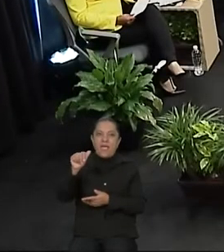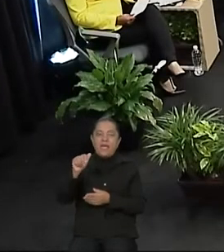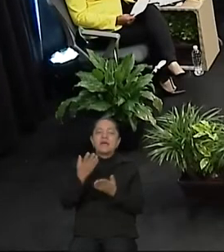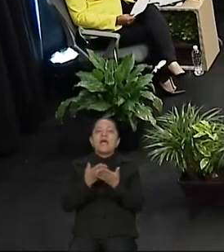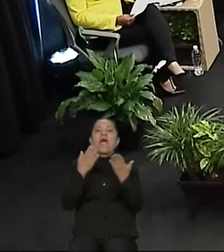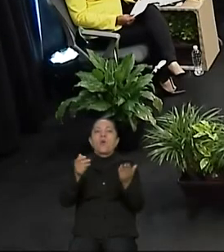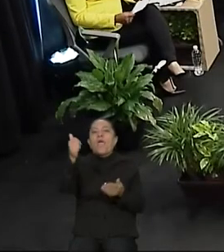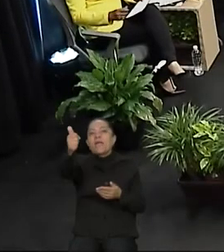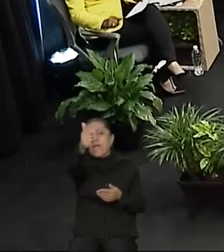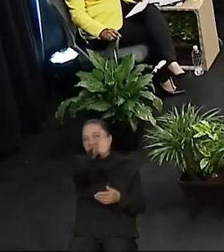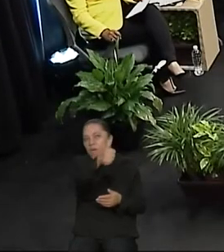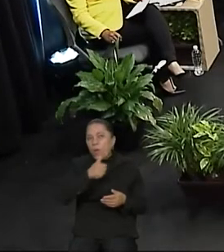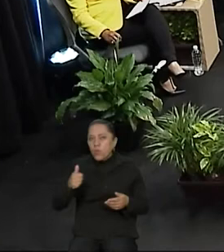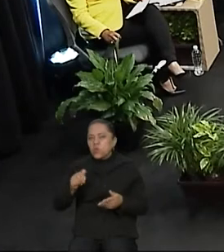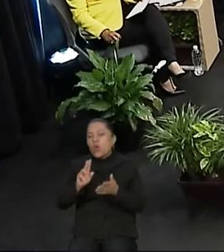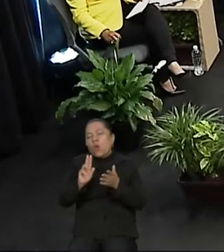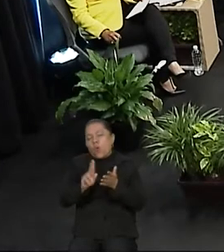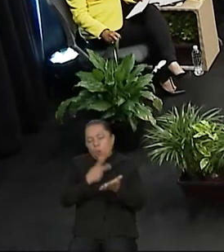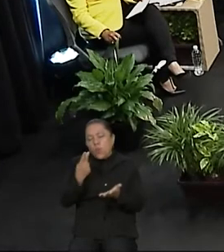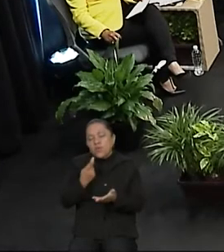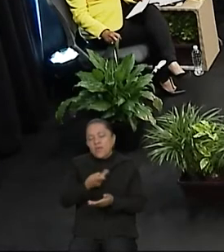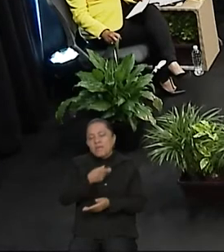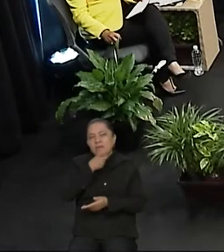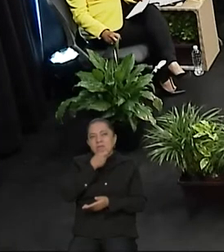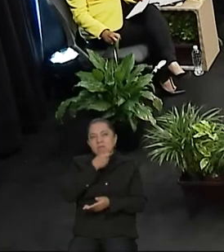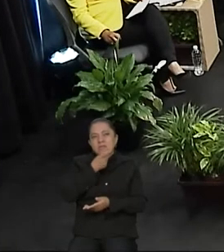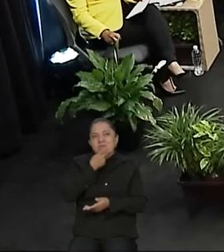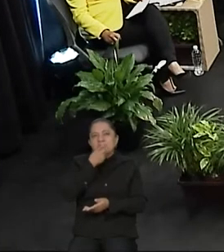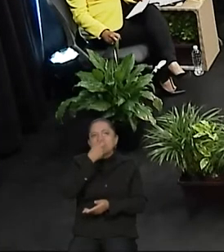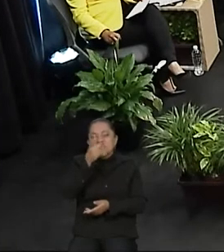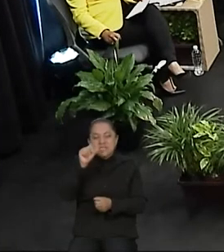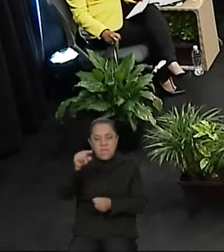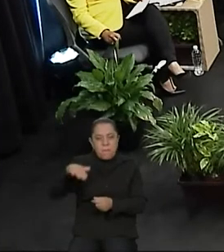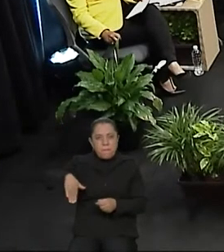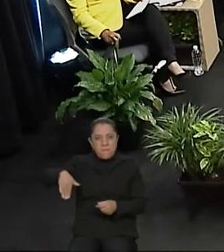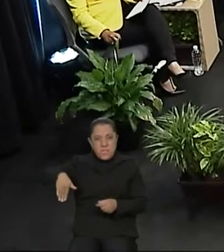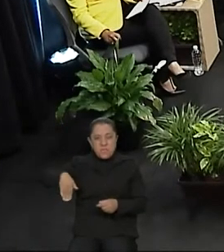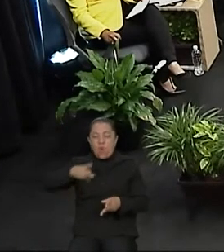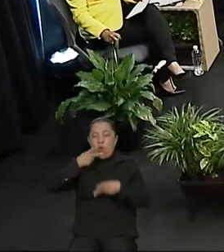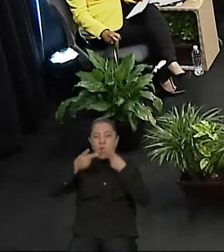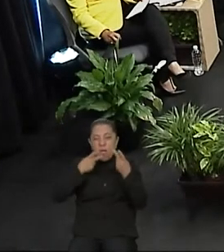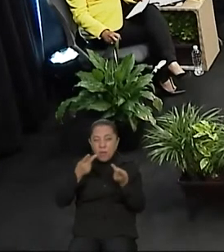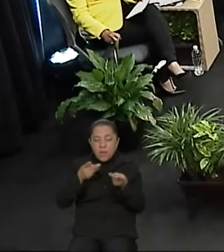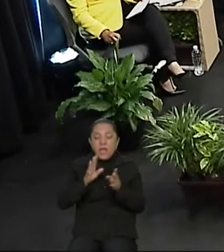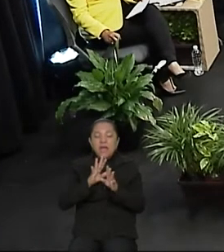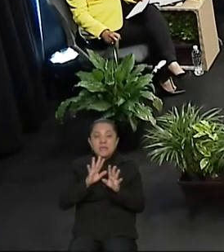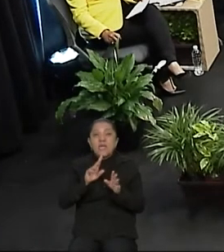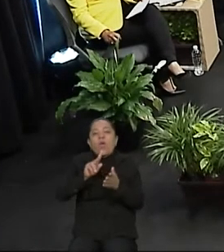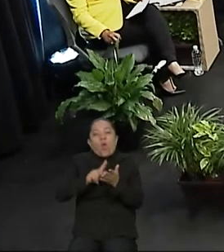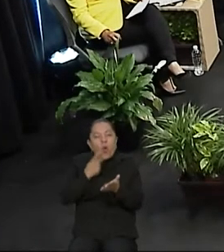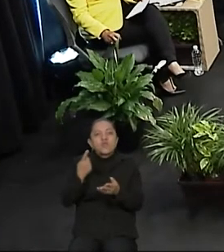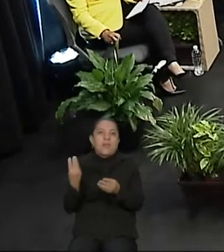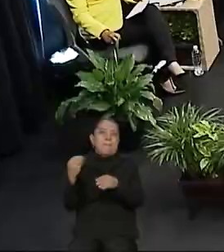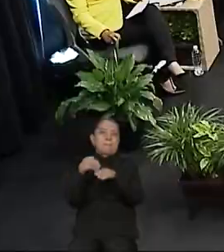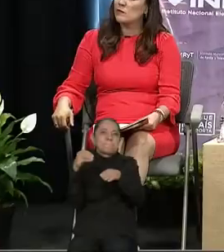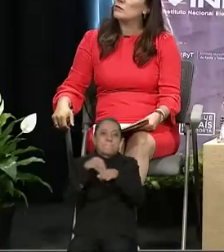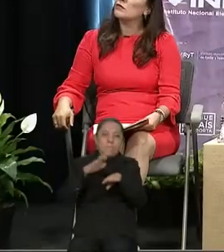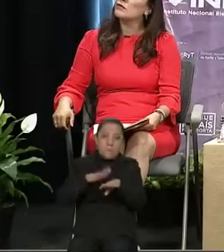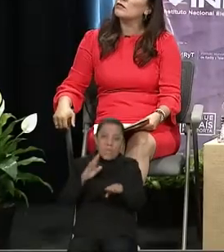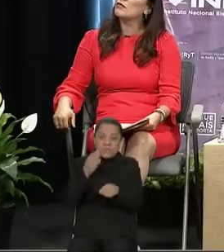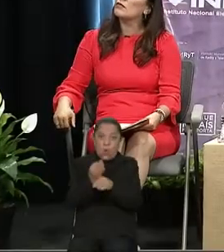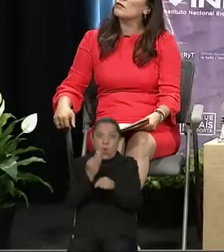y las candidatas podrán hacer el contraste de sus ideas, mencionarles que tienen para este ejercicio solamente